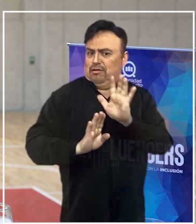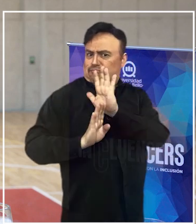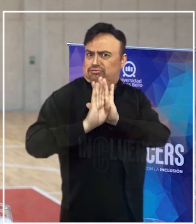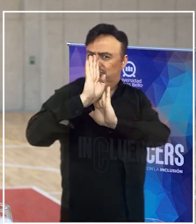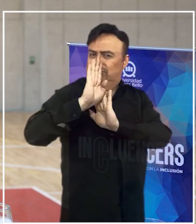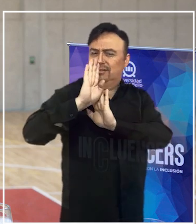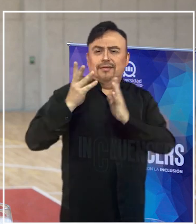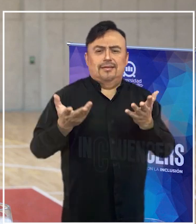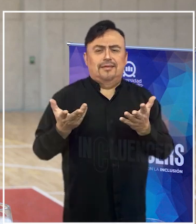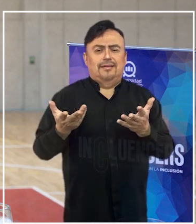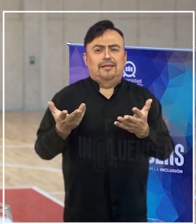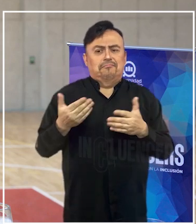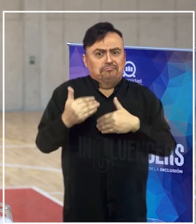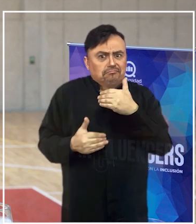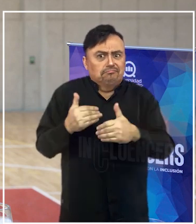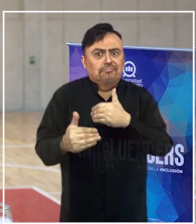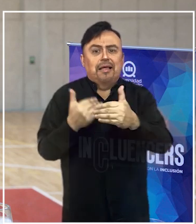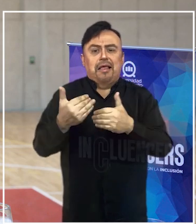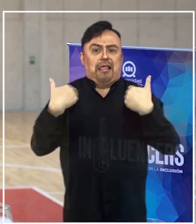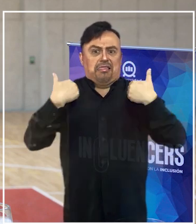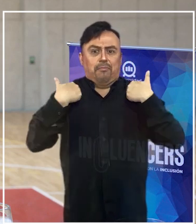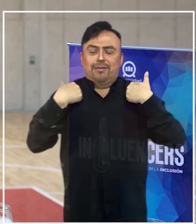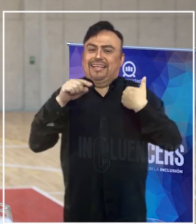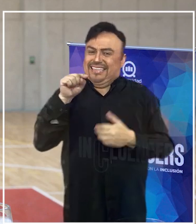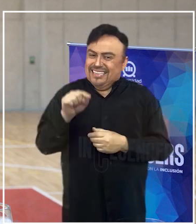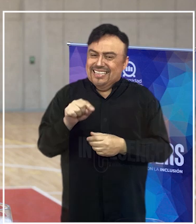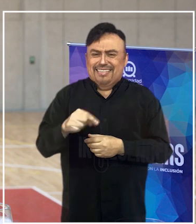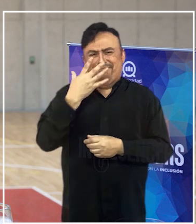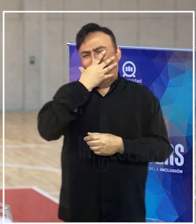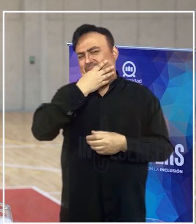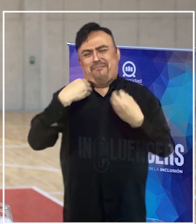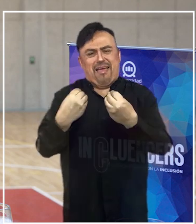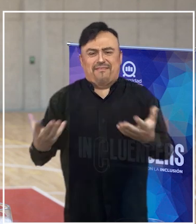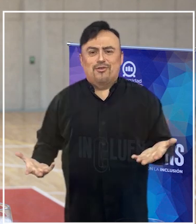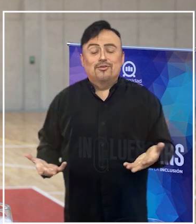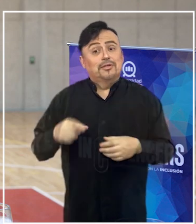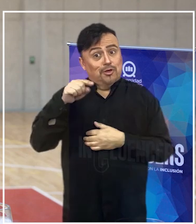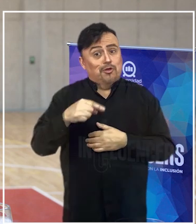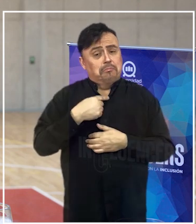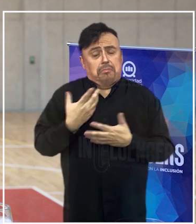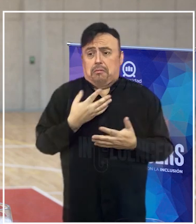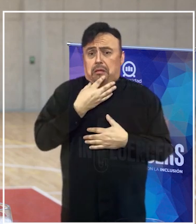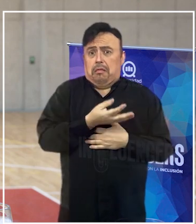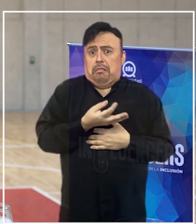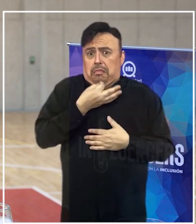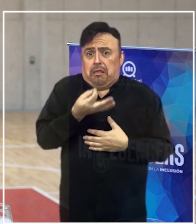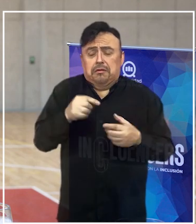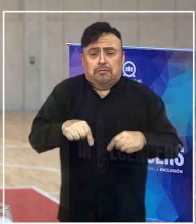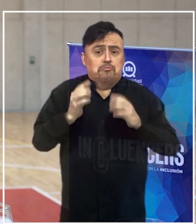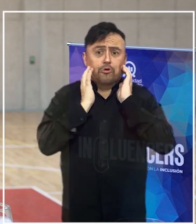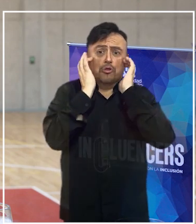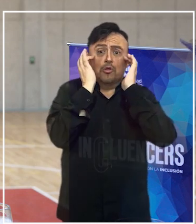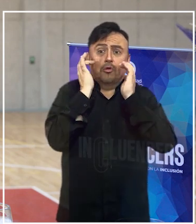deportivo es maravilloso. Y yo diría que también estamos muy contentos porque en el